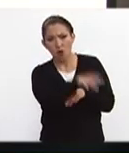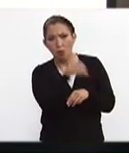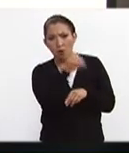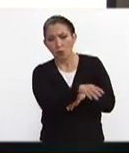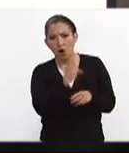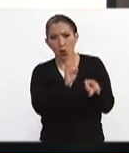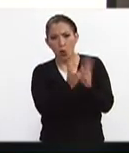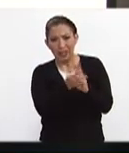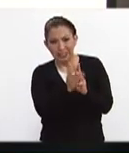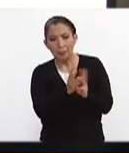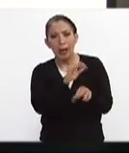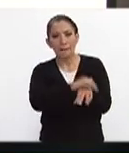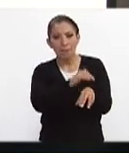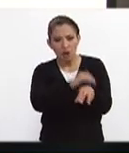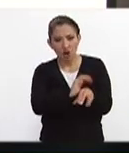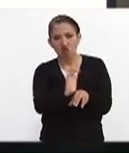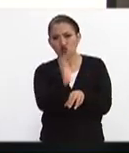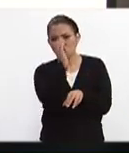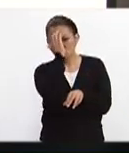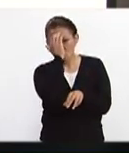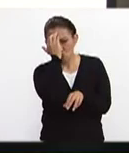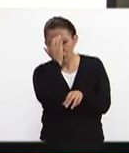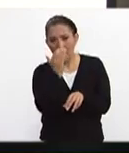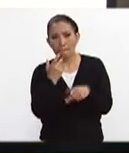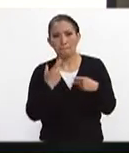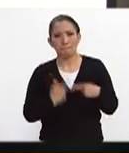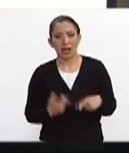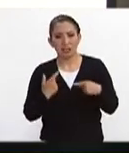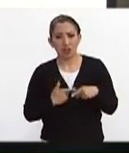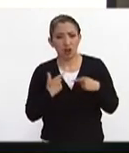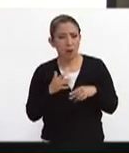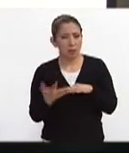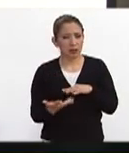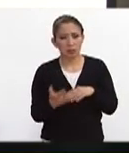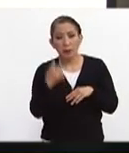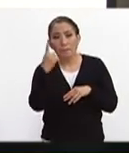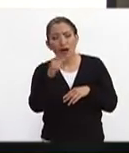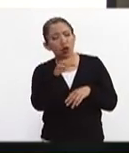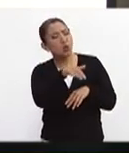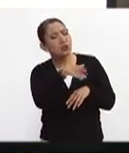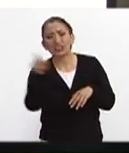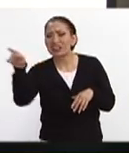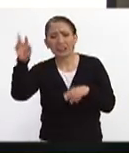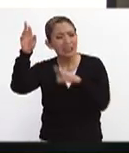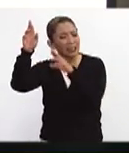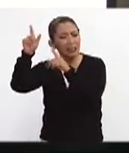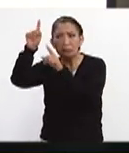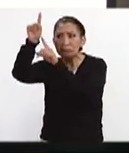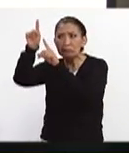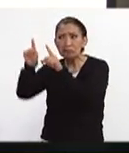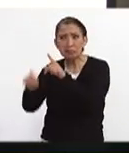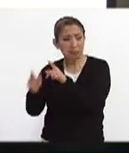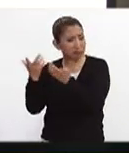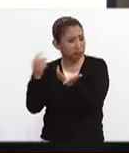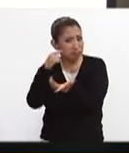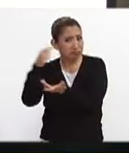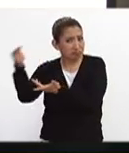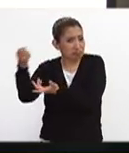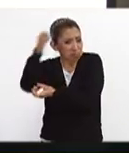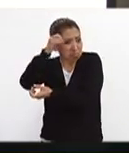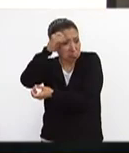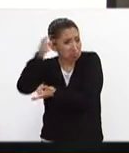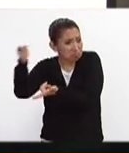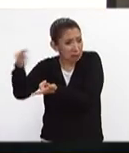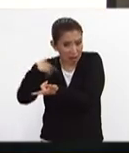whatsapp amigos conocidos gente de alrededor para decirnos oye tengo una grieta ¿qué te